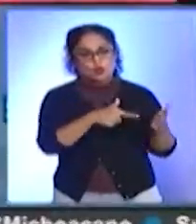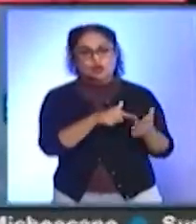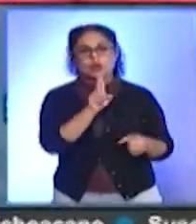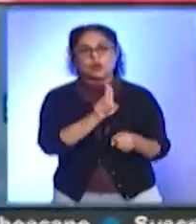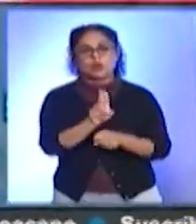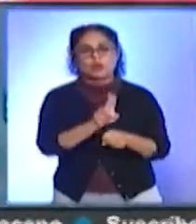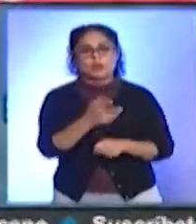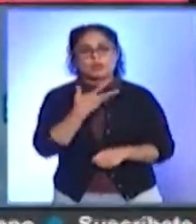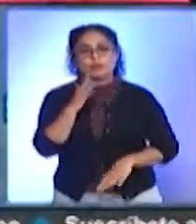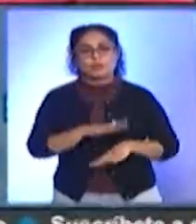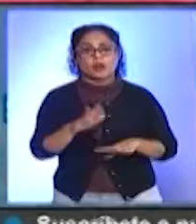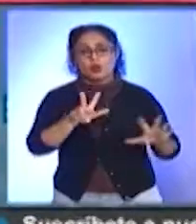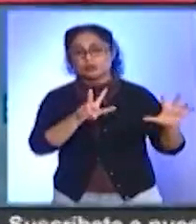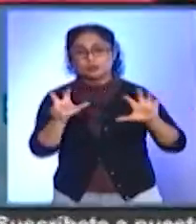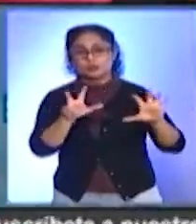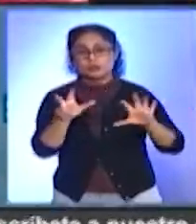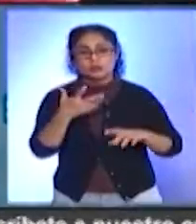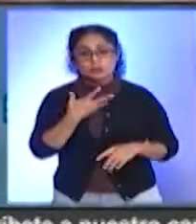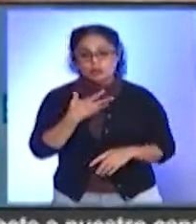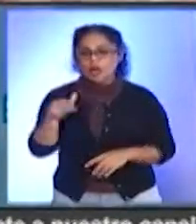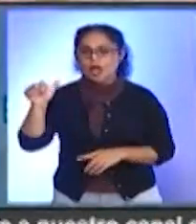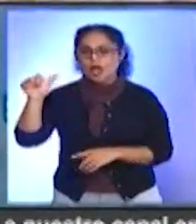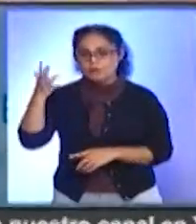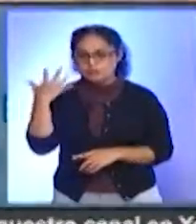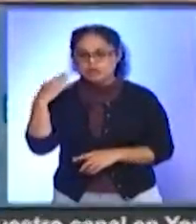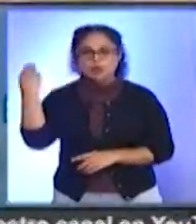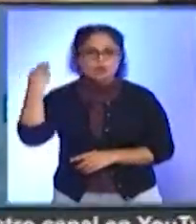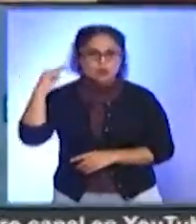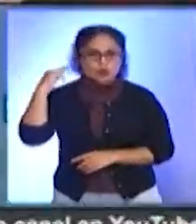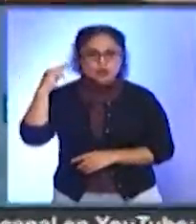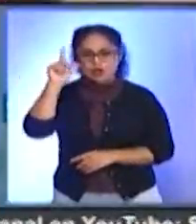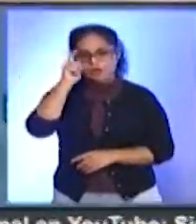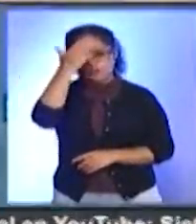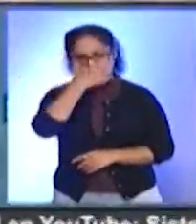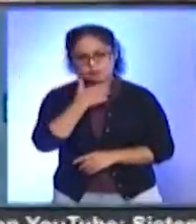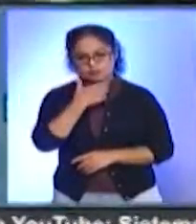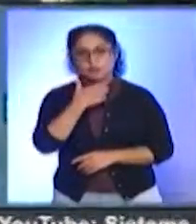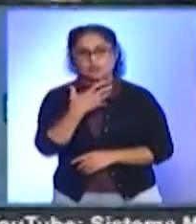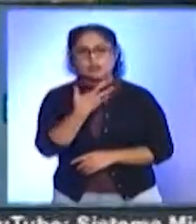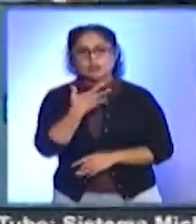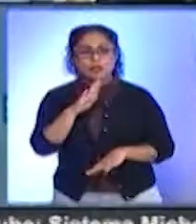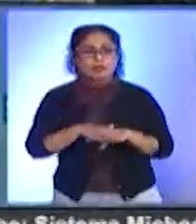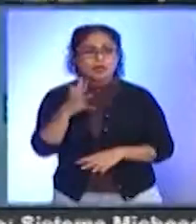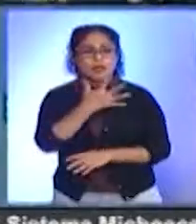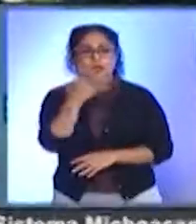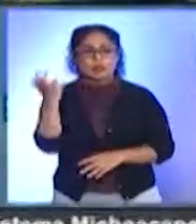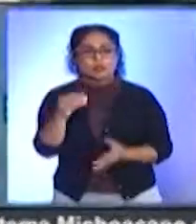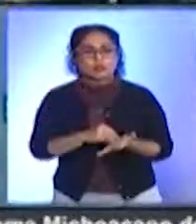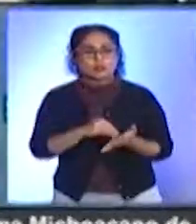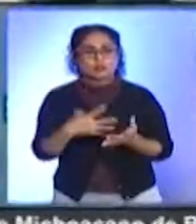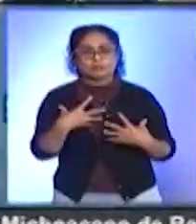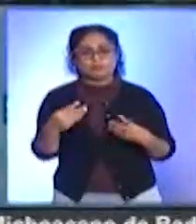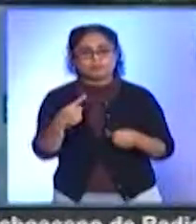registra más de 800 casos, mientras que Morelia, Patzingán, Pátzcuaro y Lázaro Cárdenas informaron más de 500 casos activos.